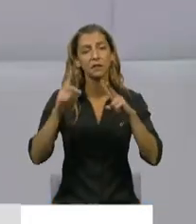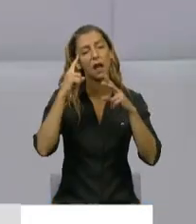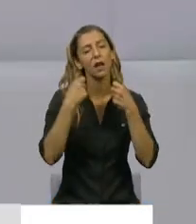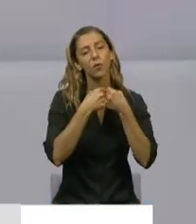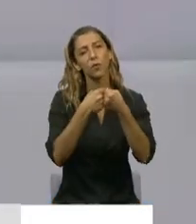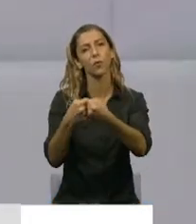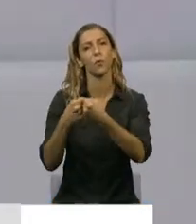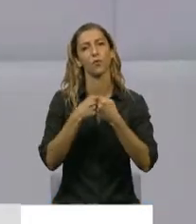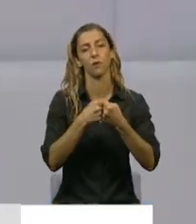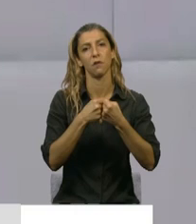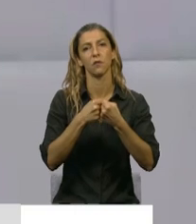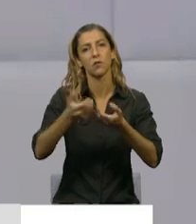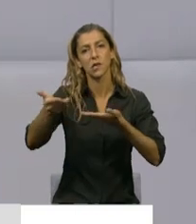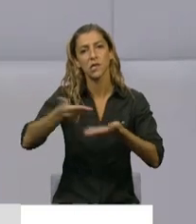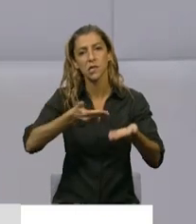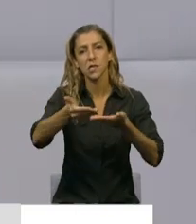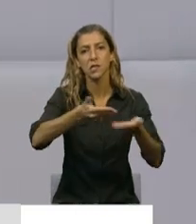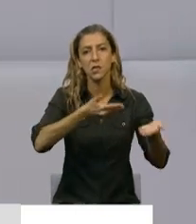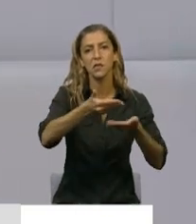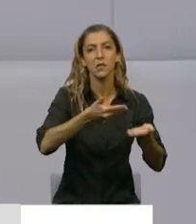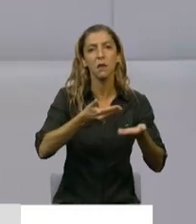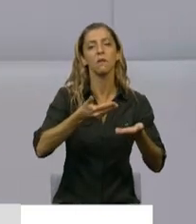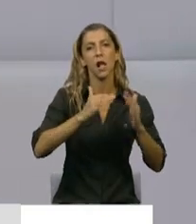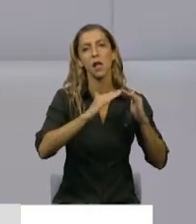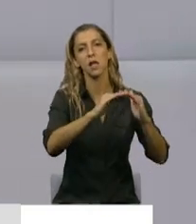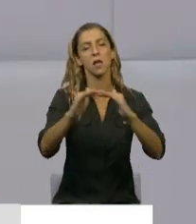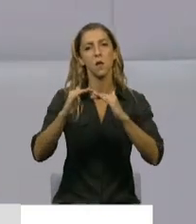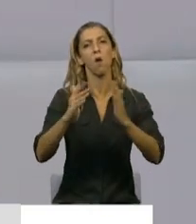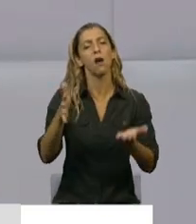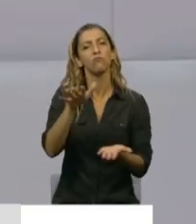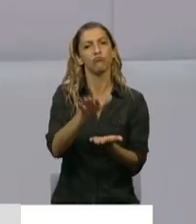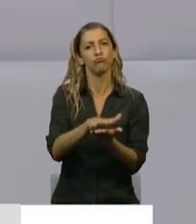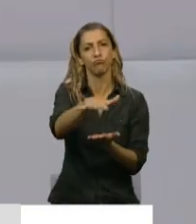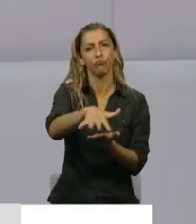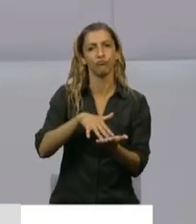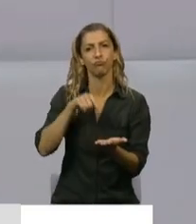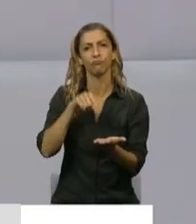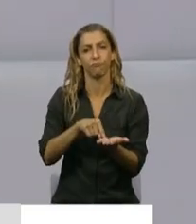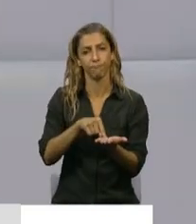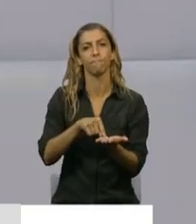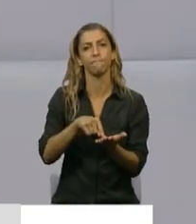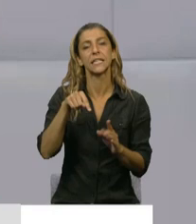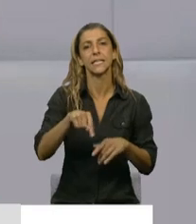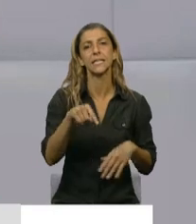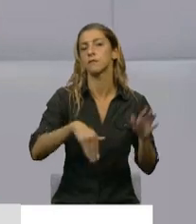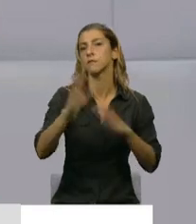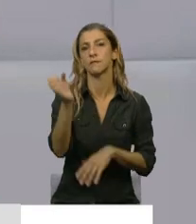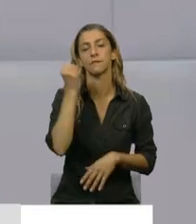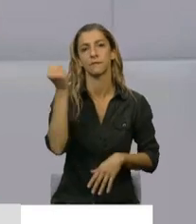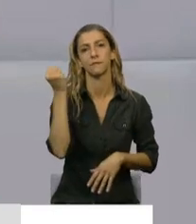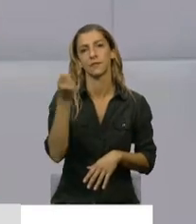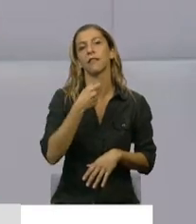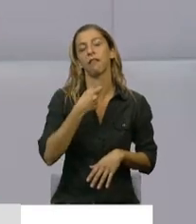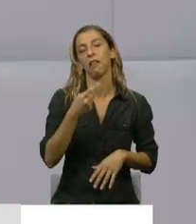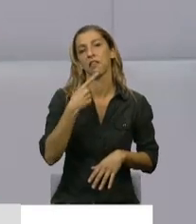poder tener una posición común, y creo que este es el primer hecho que yo quiero destacar en esta presentación que